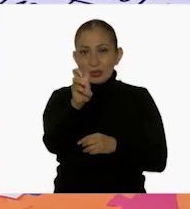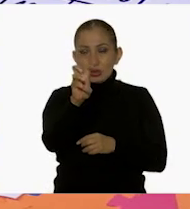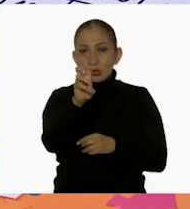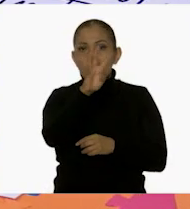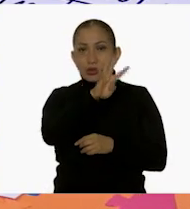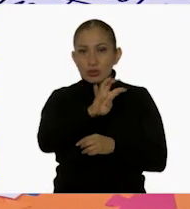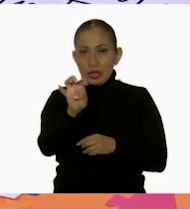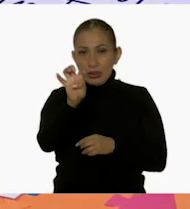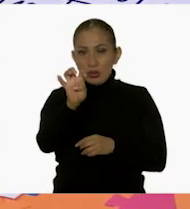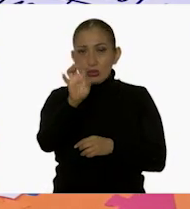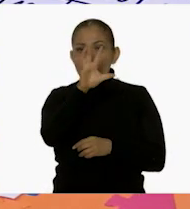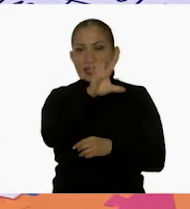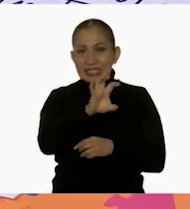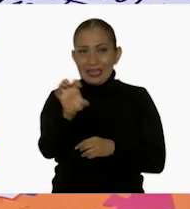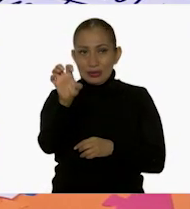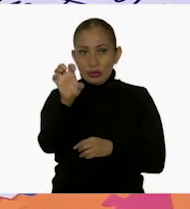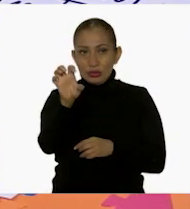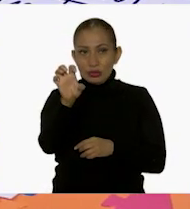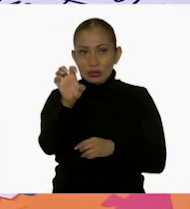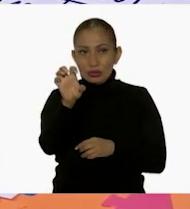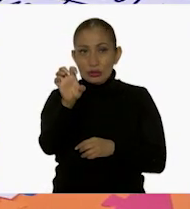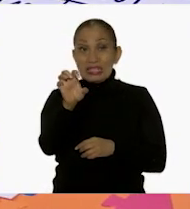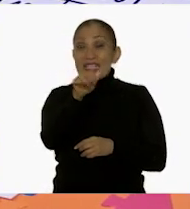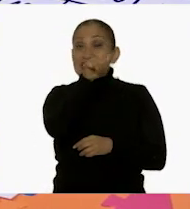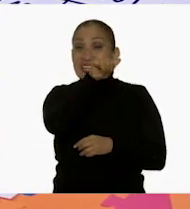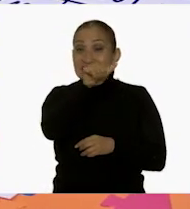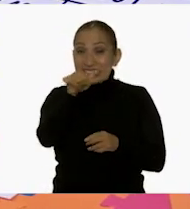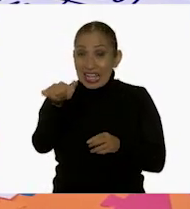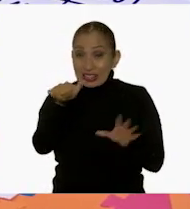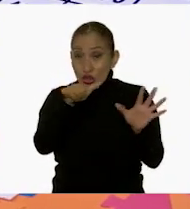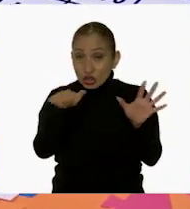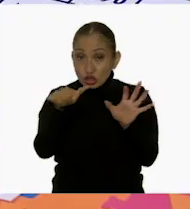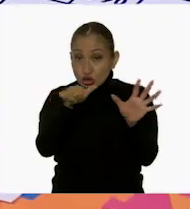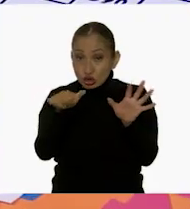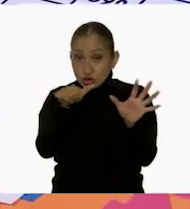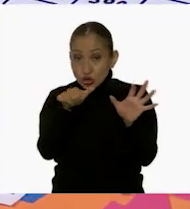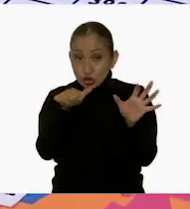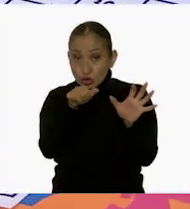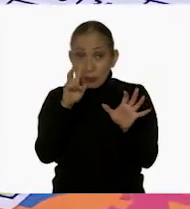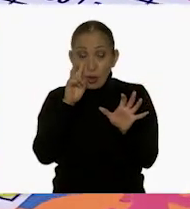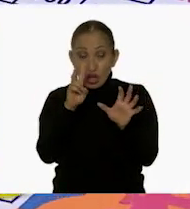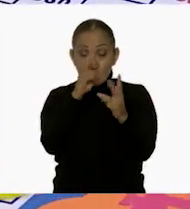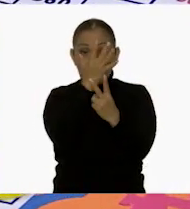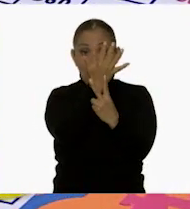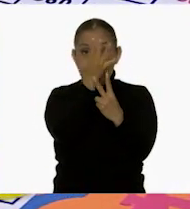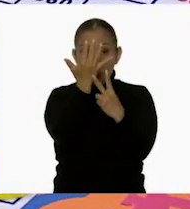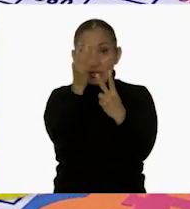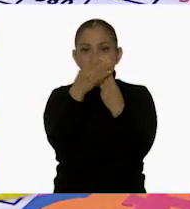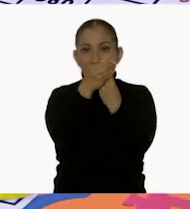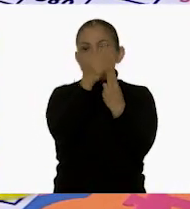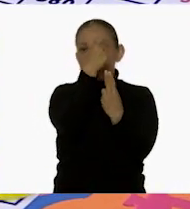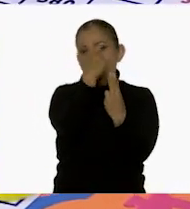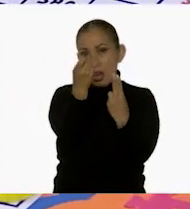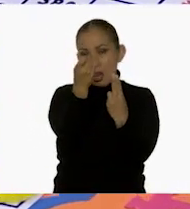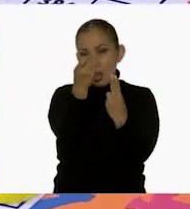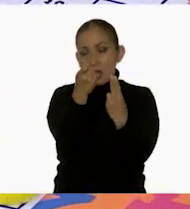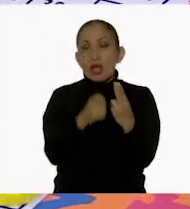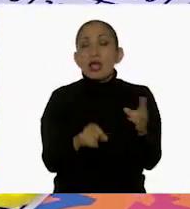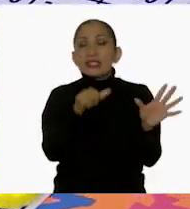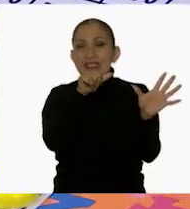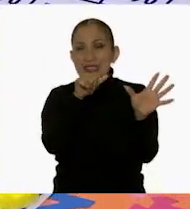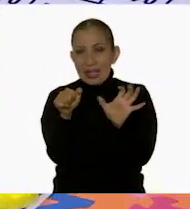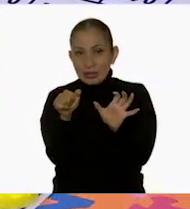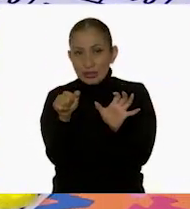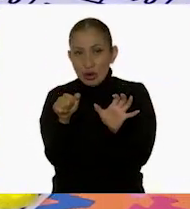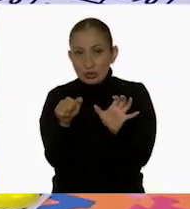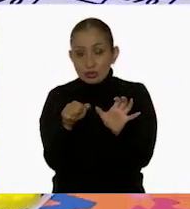300, 400, 500, 600, porque aquí estos dos son 100. Y vamos a sumar